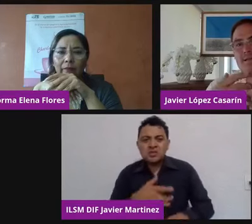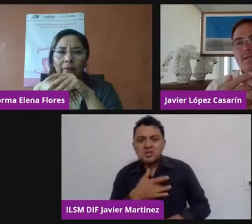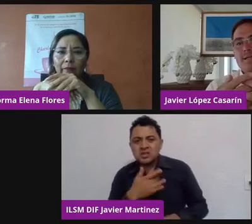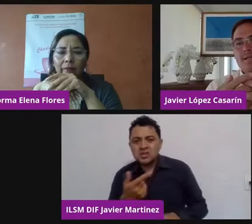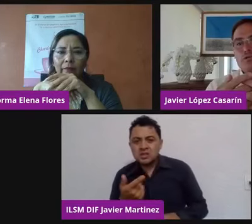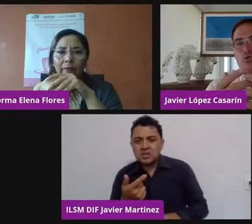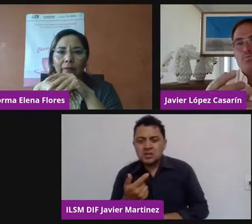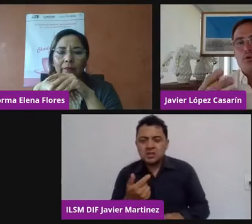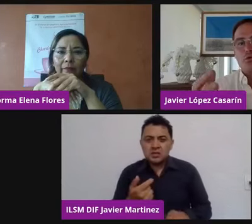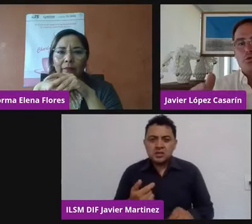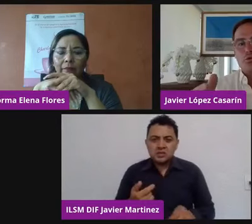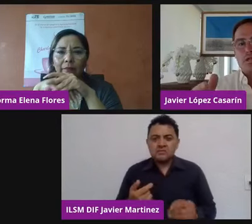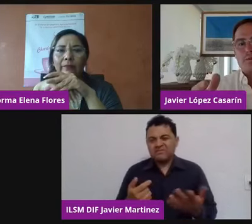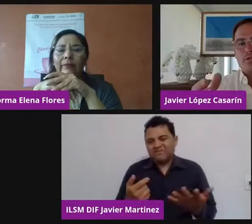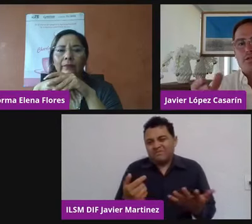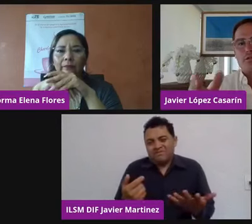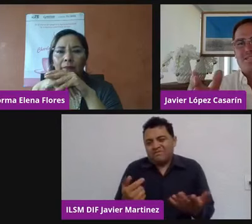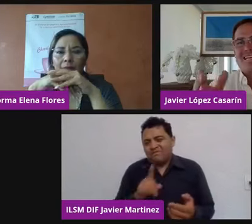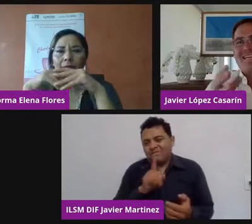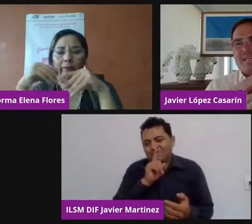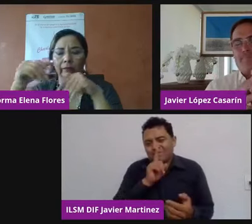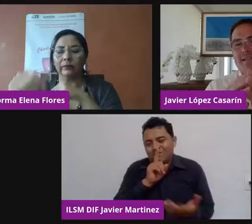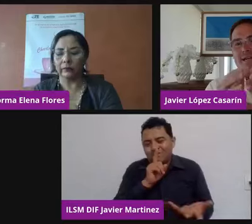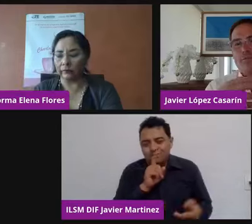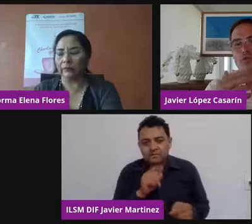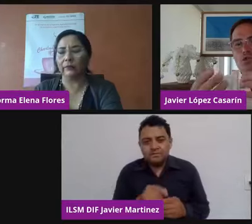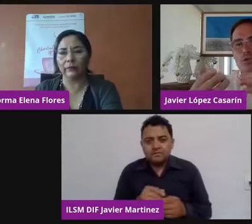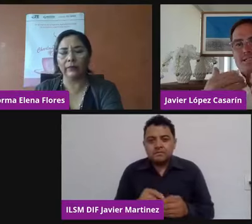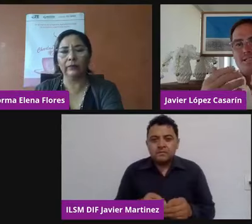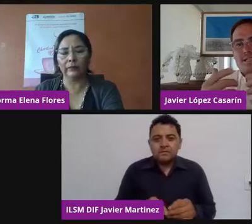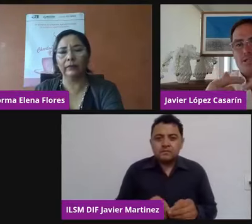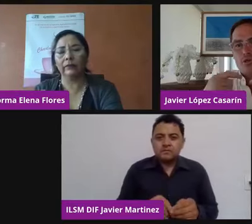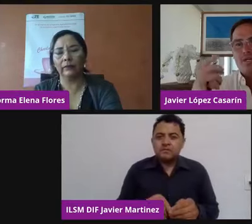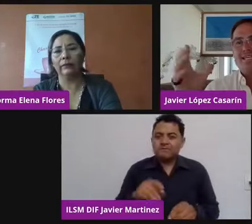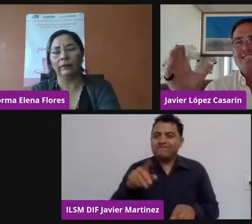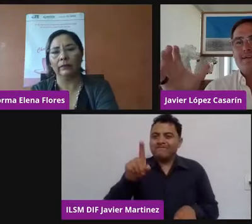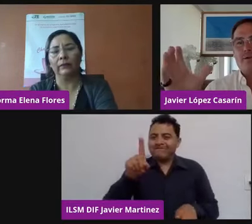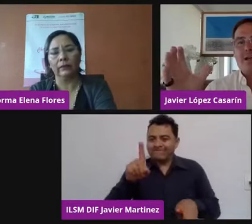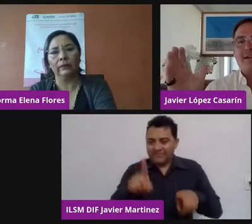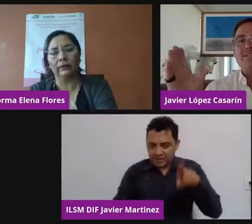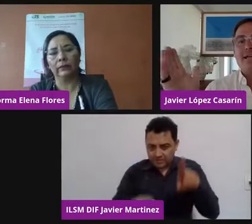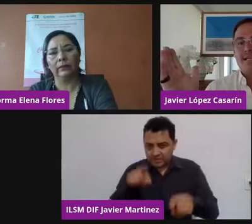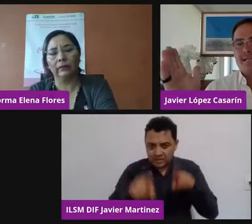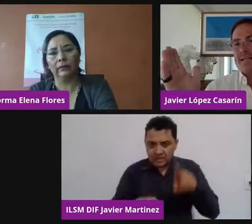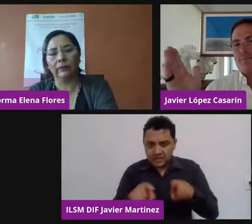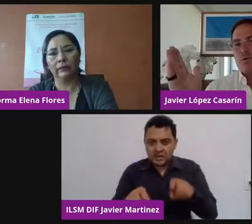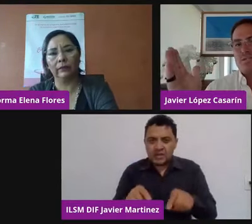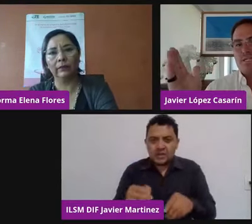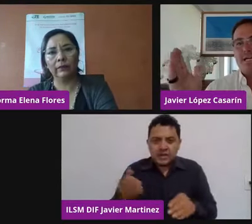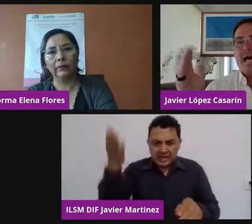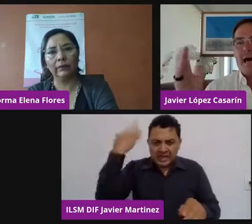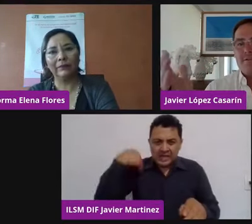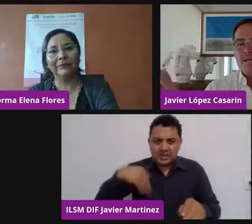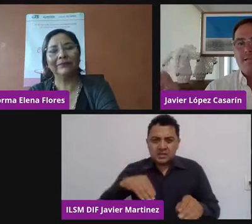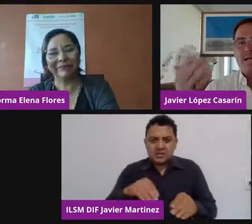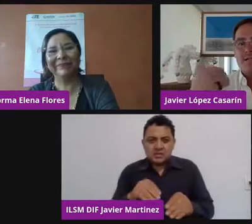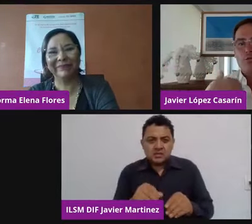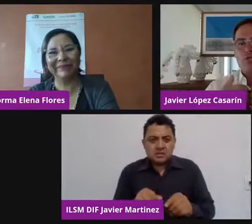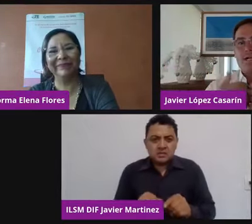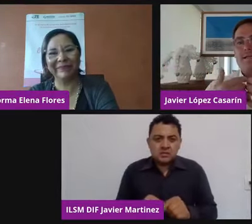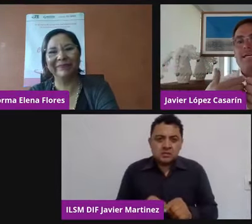perfeccionar sus productos, sus servicios. Entonces, dependía mucho de esa interacción. Si había una ventanilla, digámoslo así,